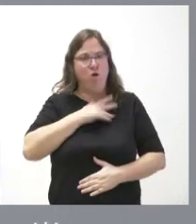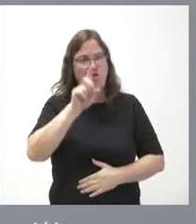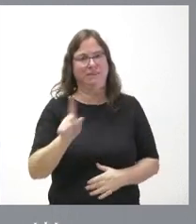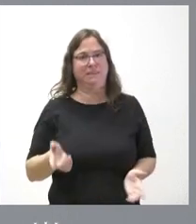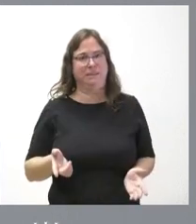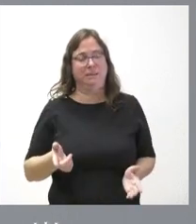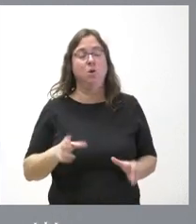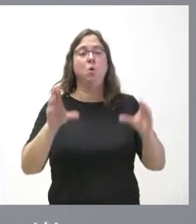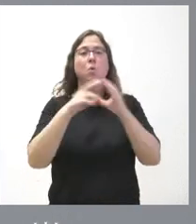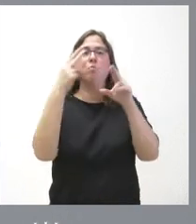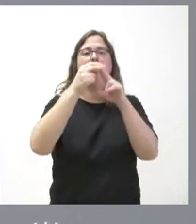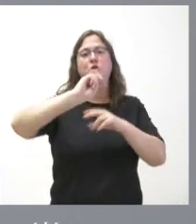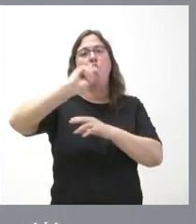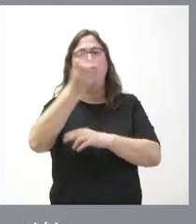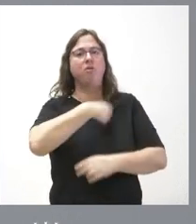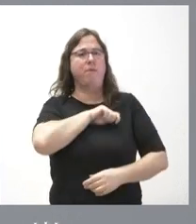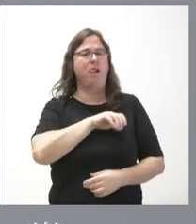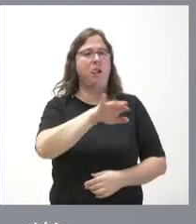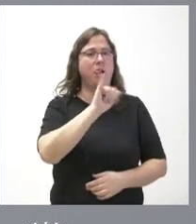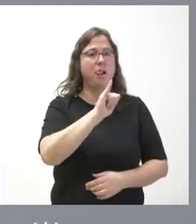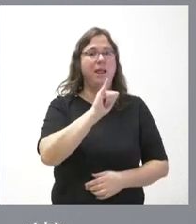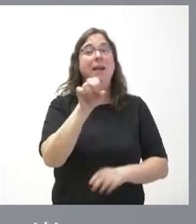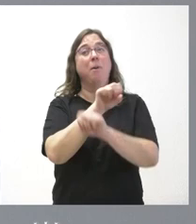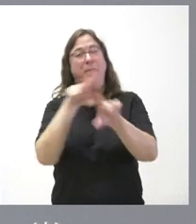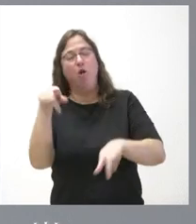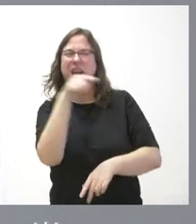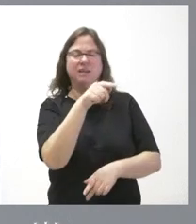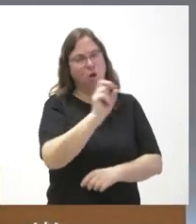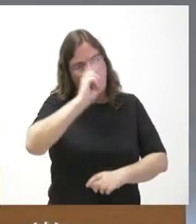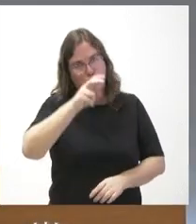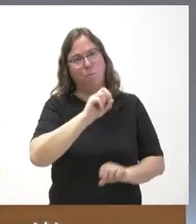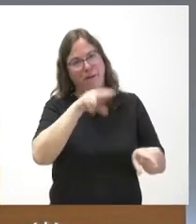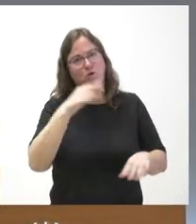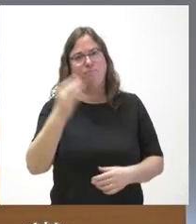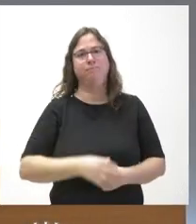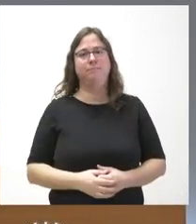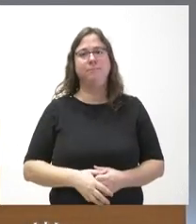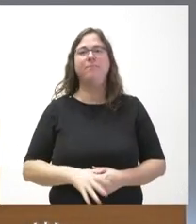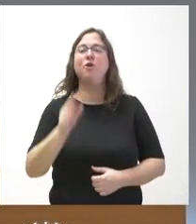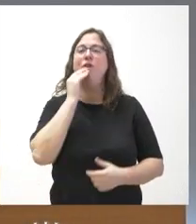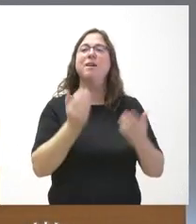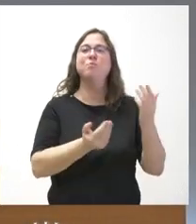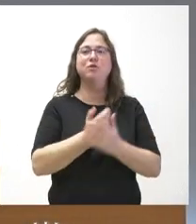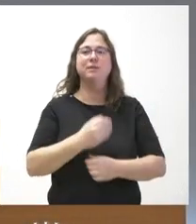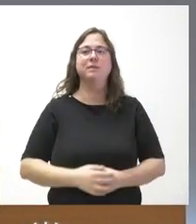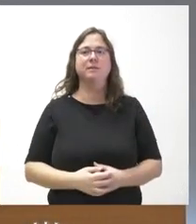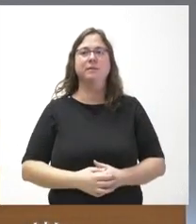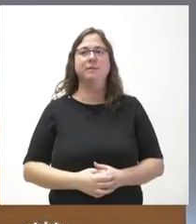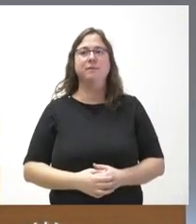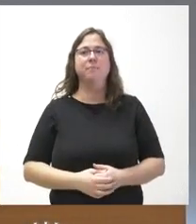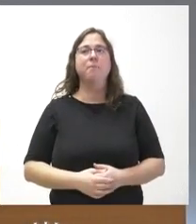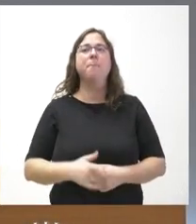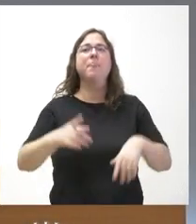pero hay otros partidos políticos en España que me caen mucho peor que sí. Sí, hola, ¿qué tal? Buenos días. Sí, sobre